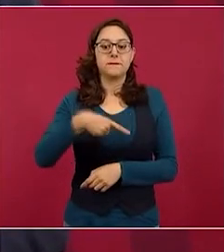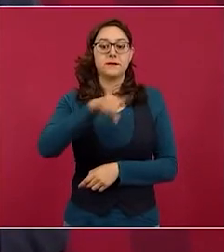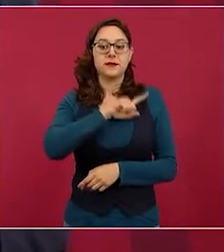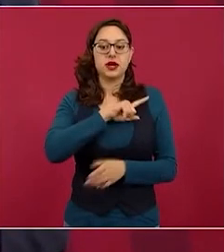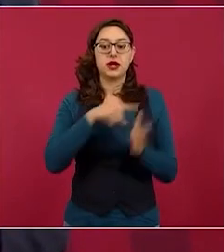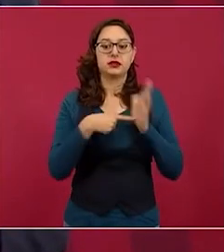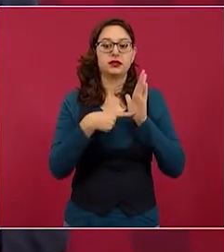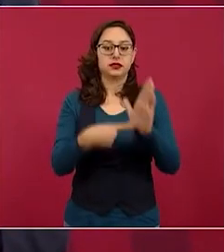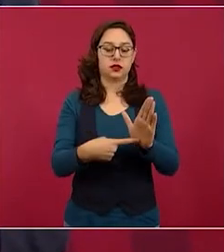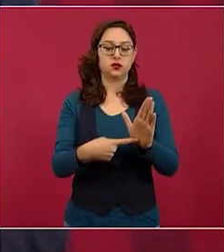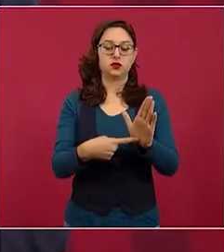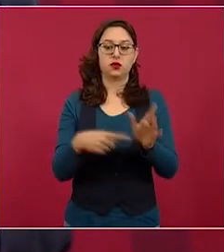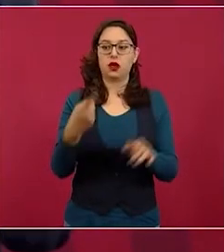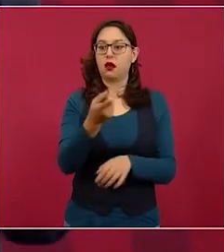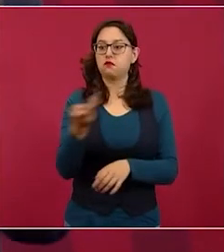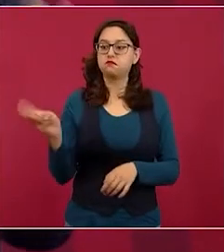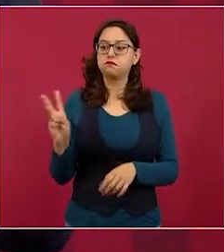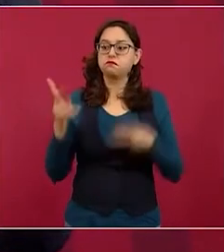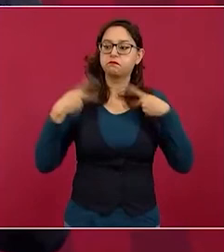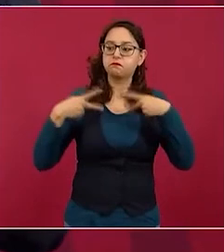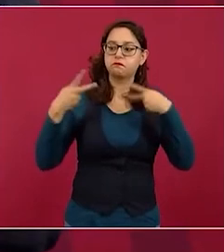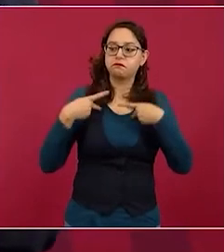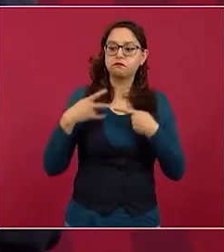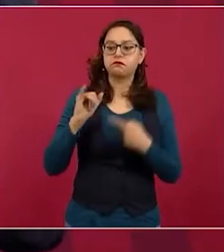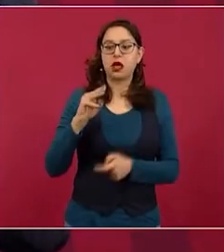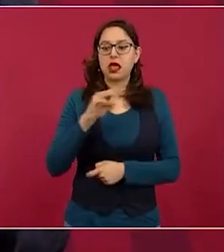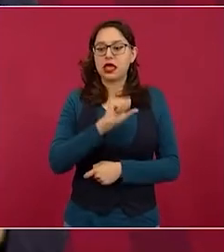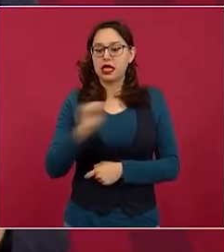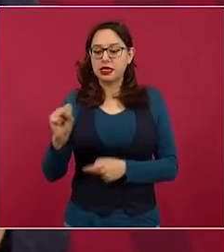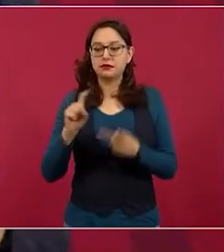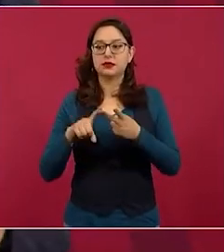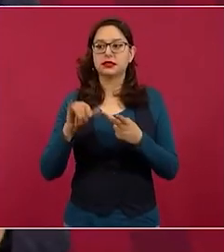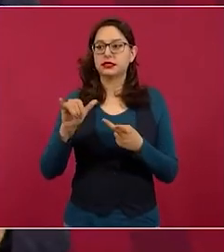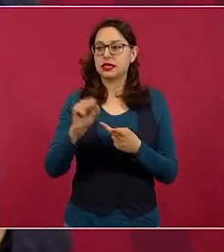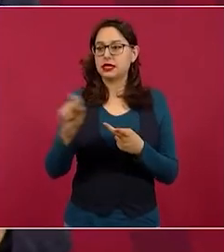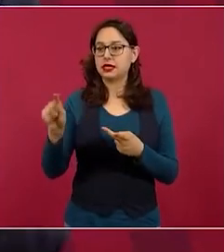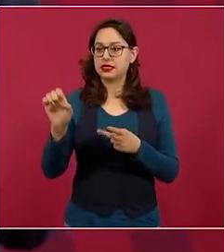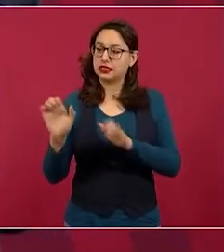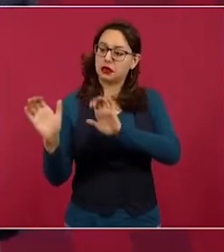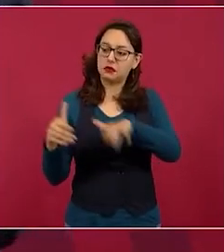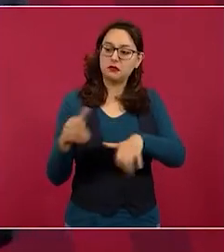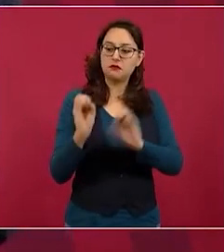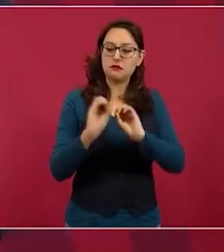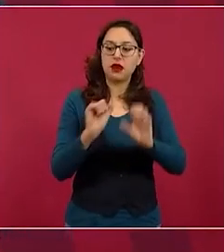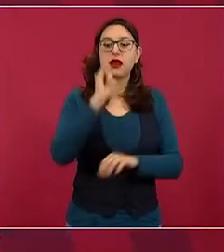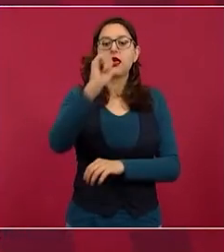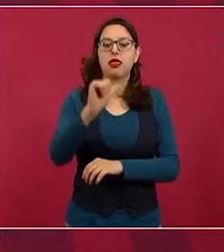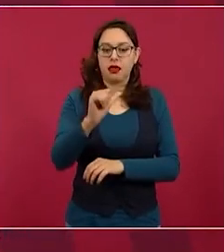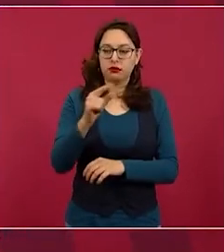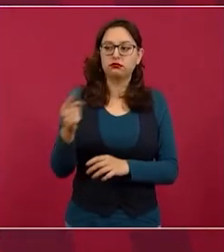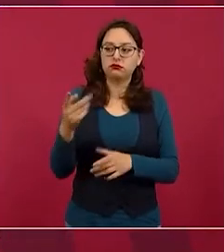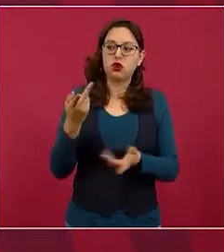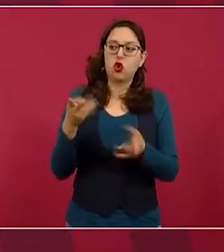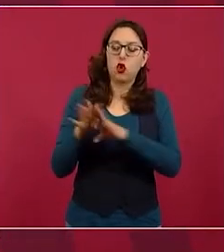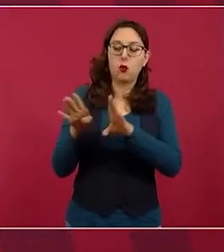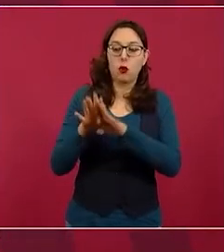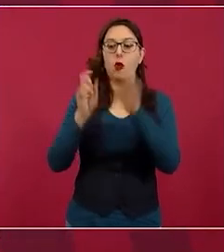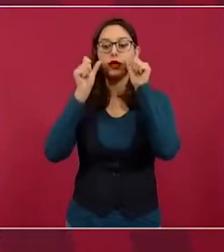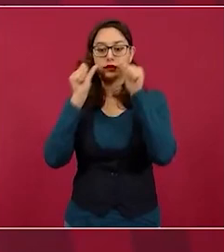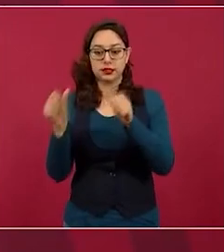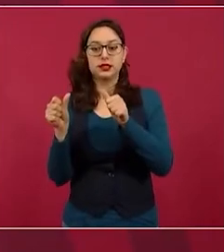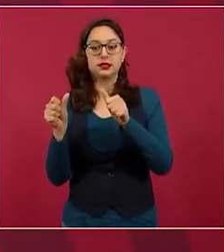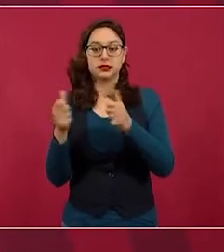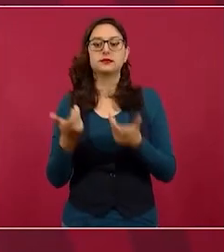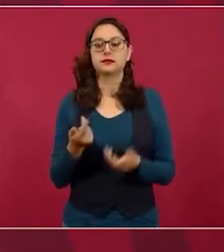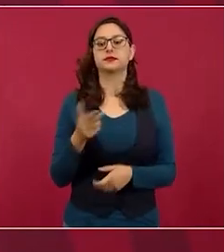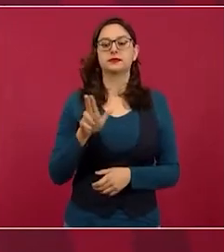seguridad social, para la población abierta. Y quedamos que el martes que se dedica